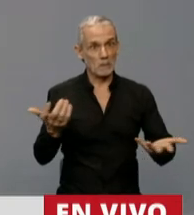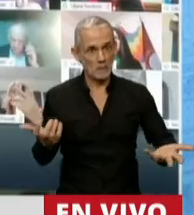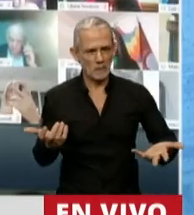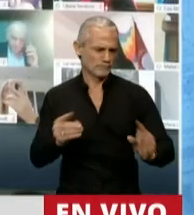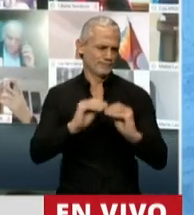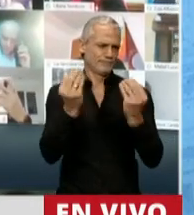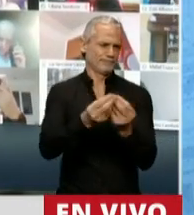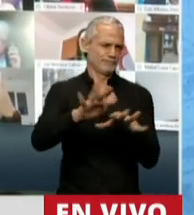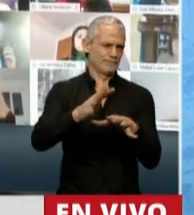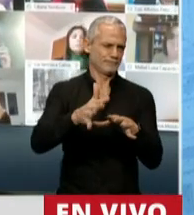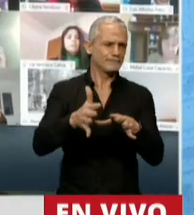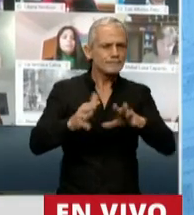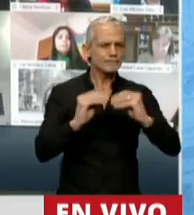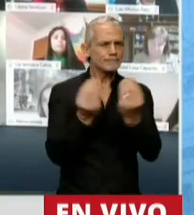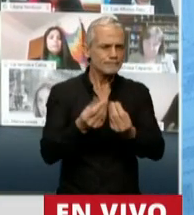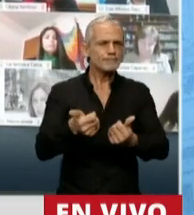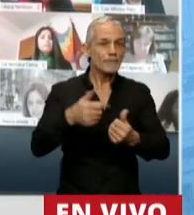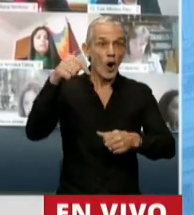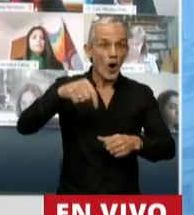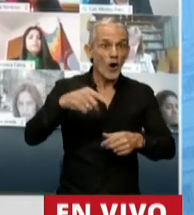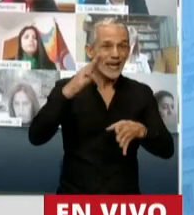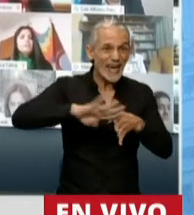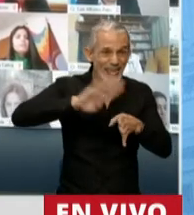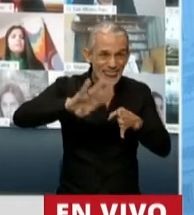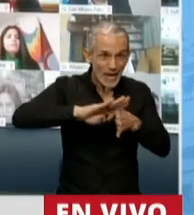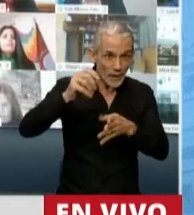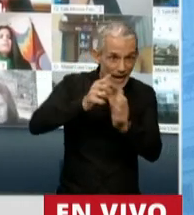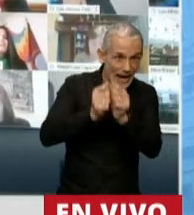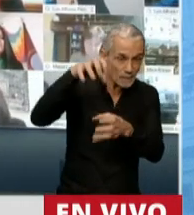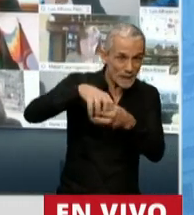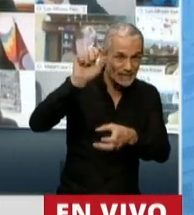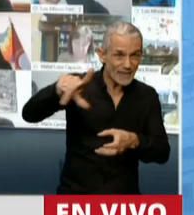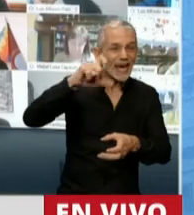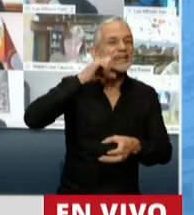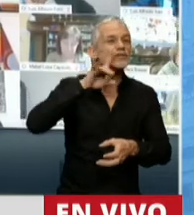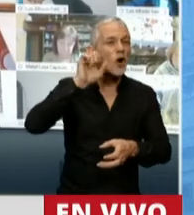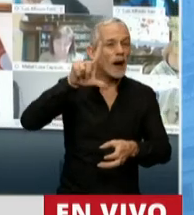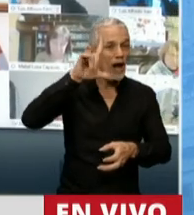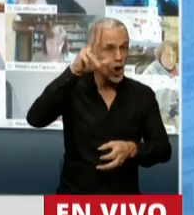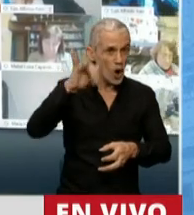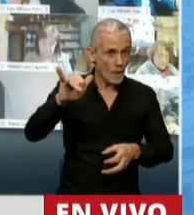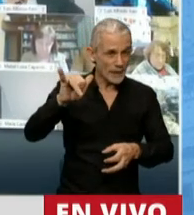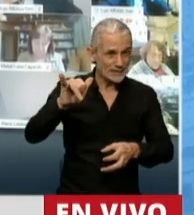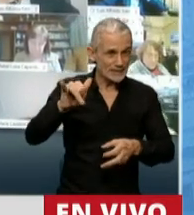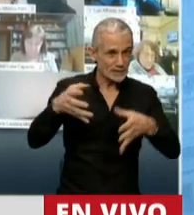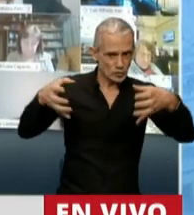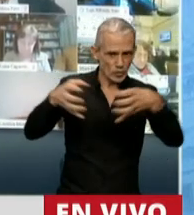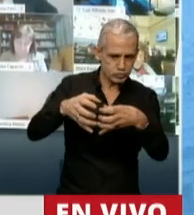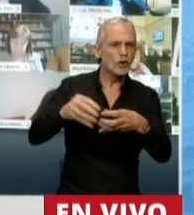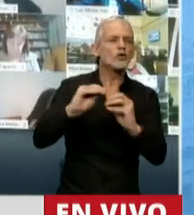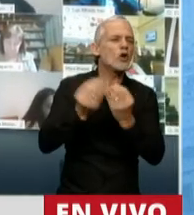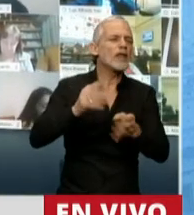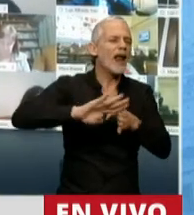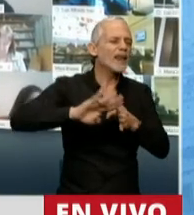redondeando, hoy por hoy, lo de que debería la empresa de Cristóbal López y sus accesorios sería